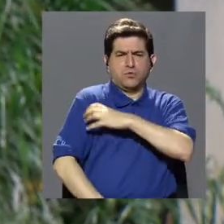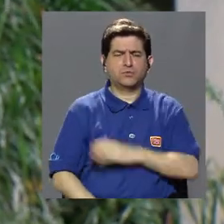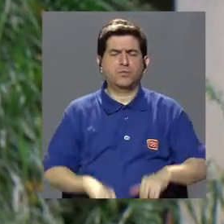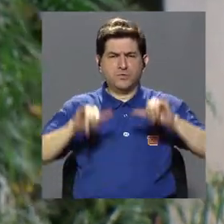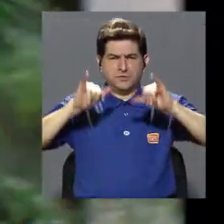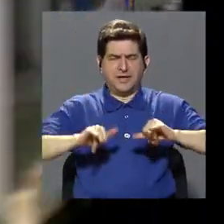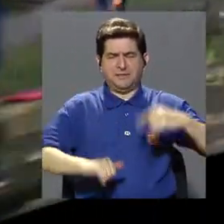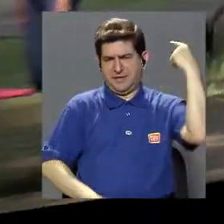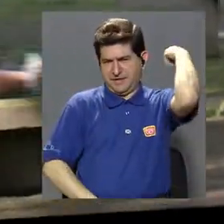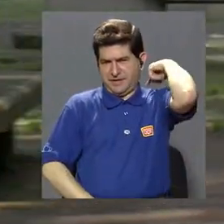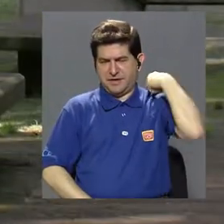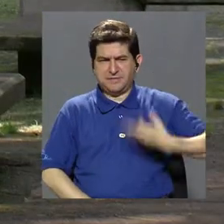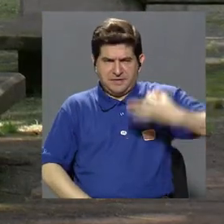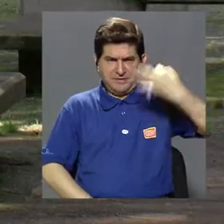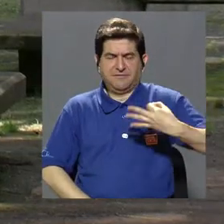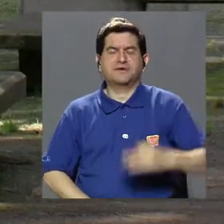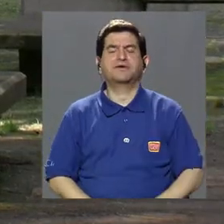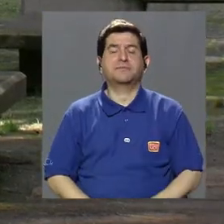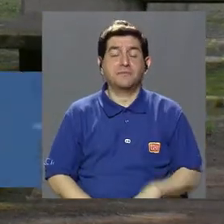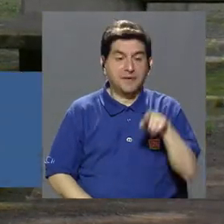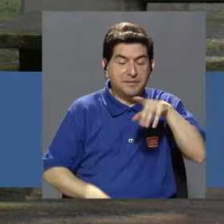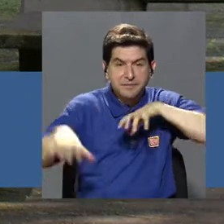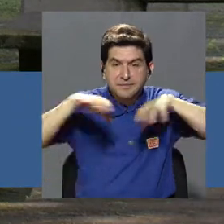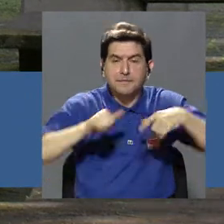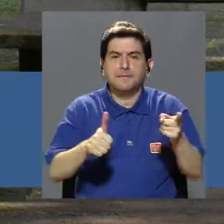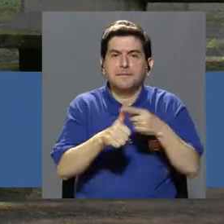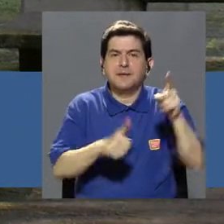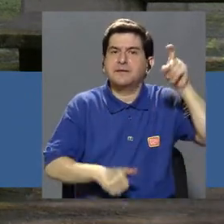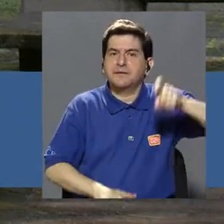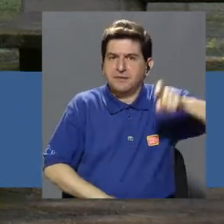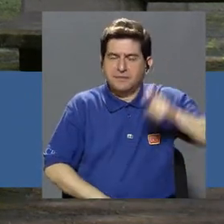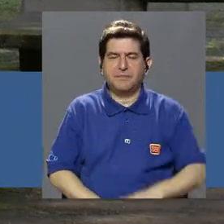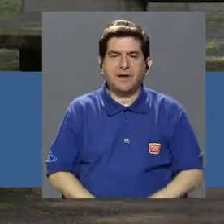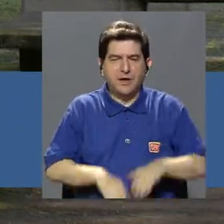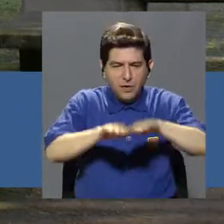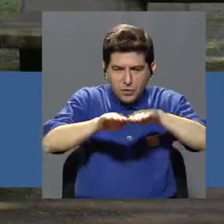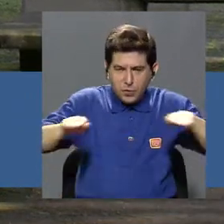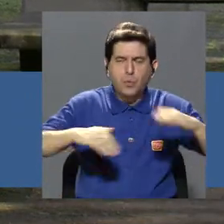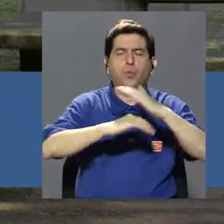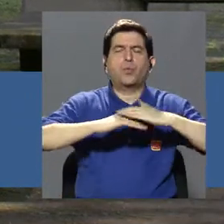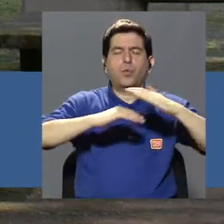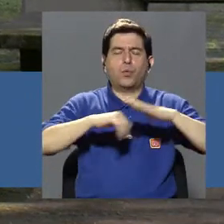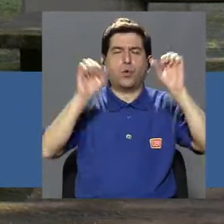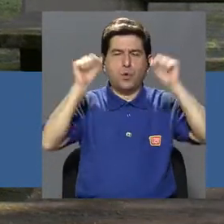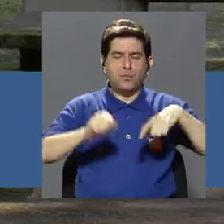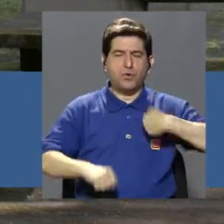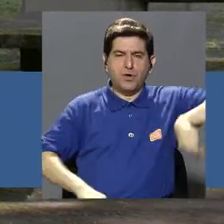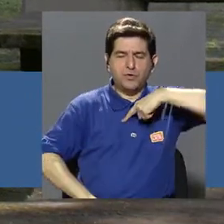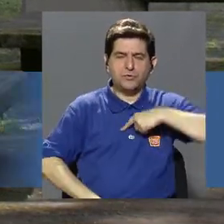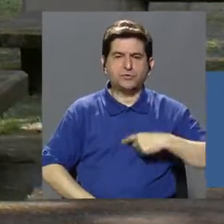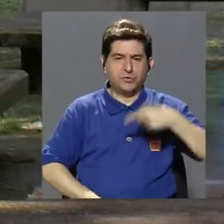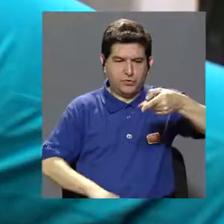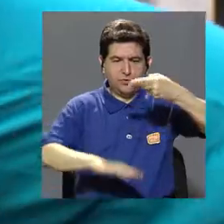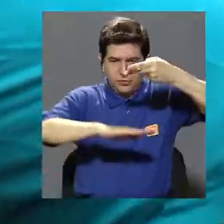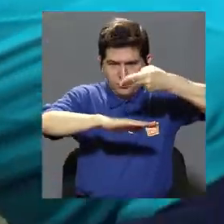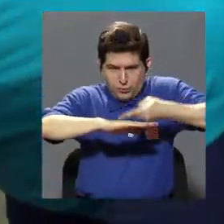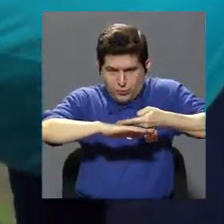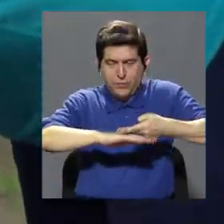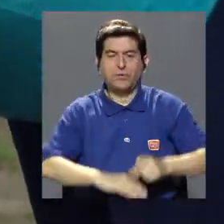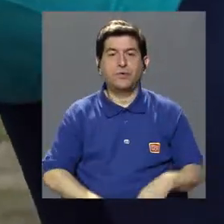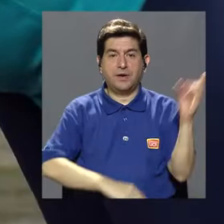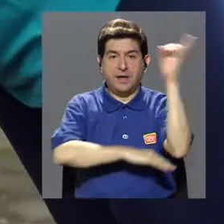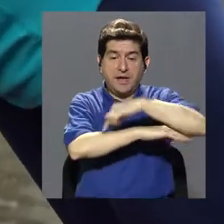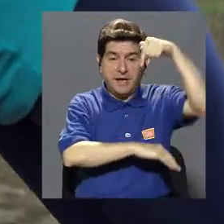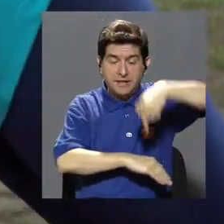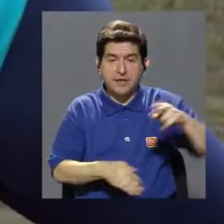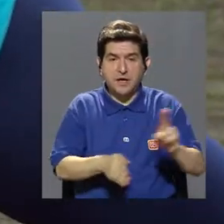posturales de la espalda. Para la realización del ejercicio lo primero que necesitamos es una superficie cómoda a la cual podernos acostarnos. El